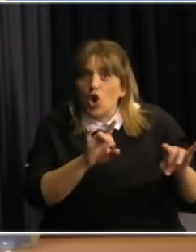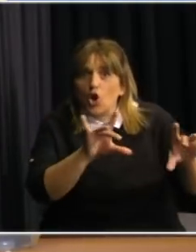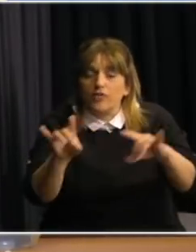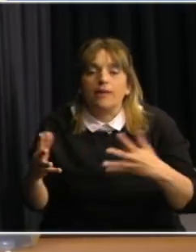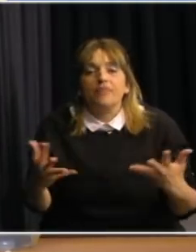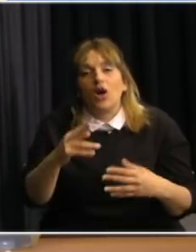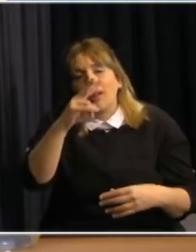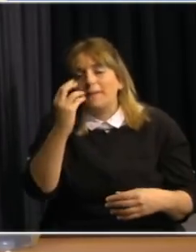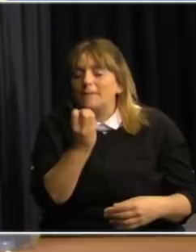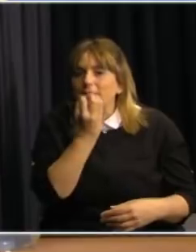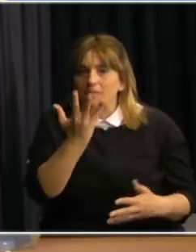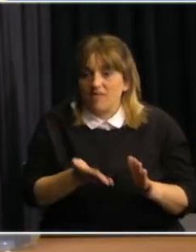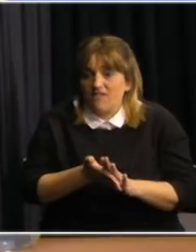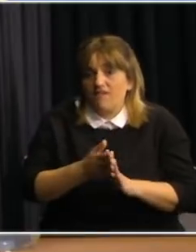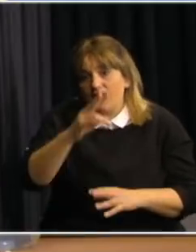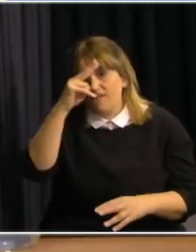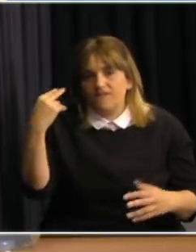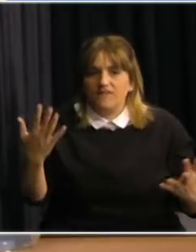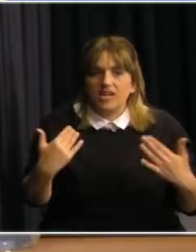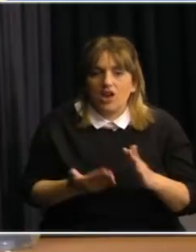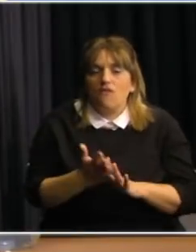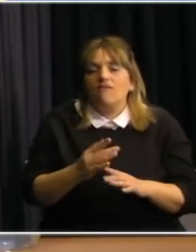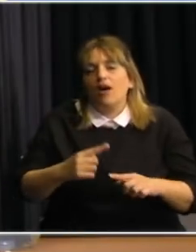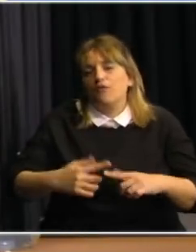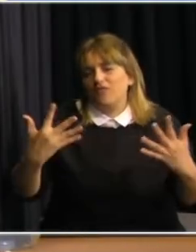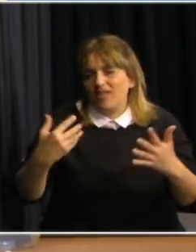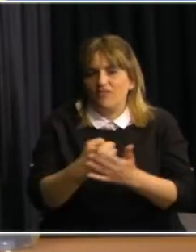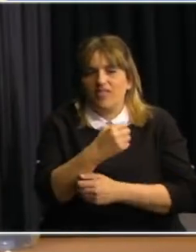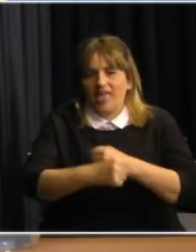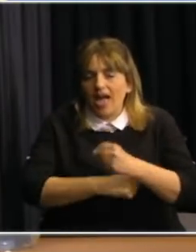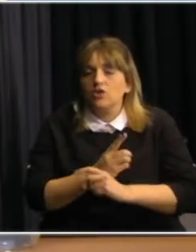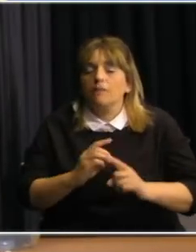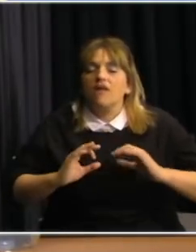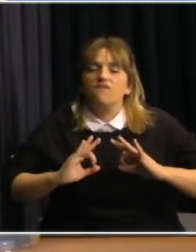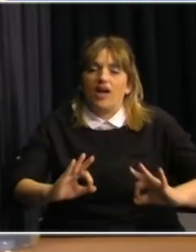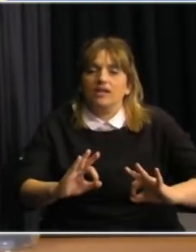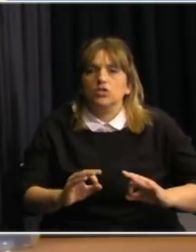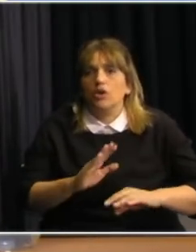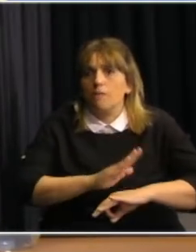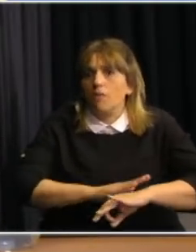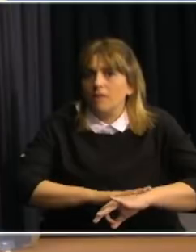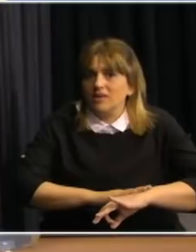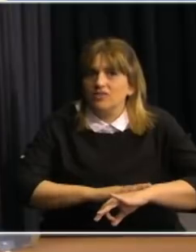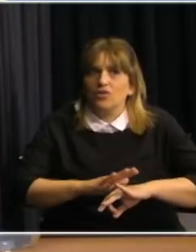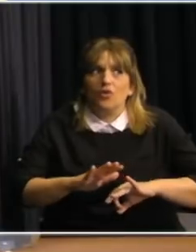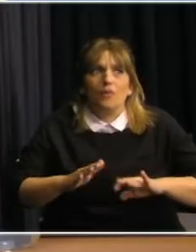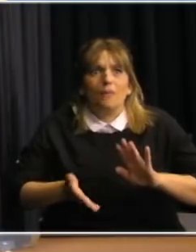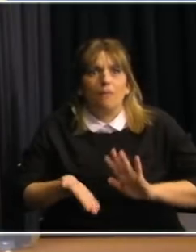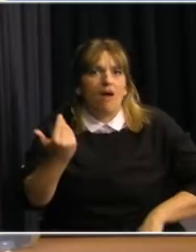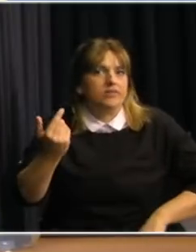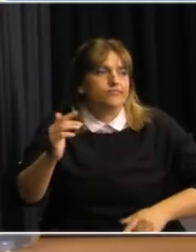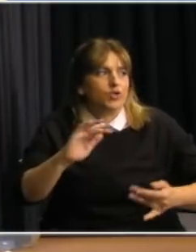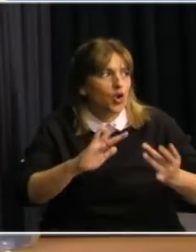primavera, está llegando el verano, se aproximan las fiestas, las vacaciones. Sabemos que son tiempos propicios para aumentar nuestras relaciones